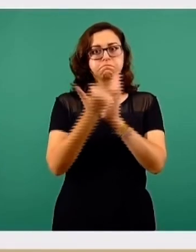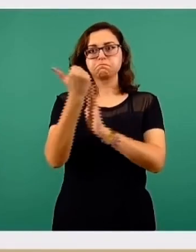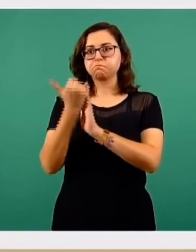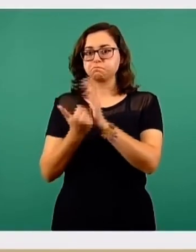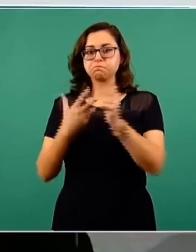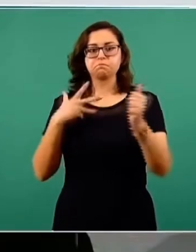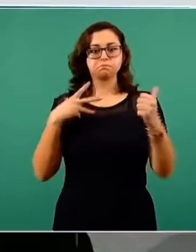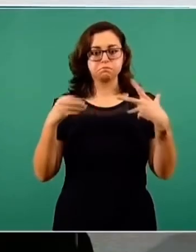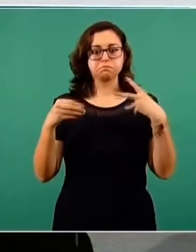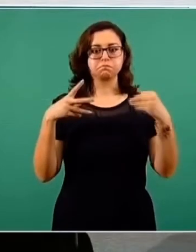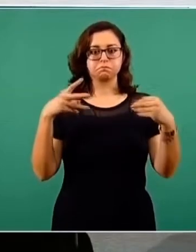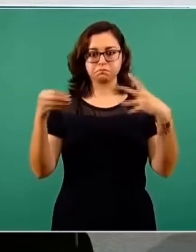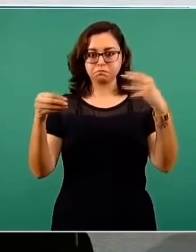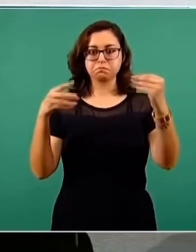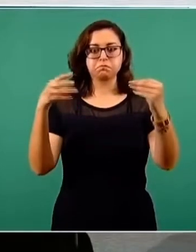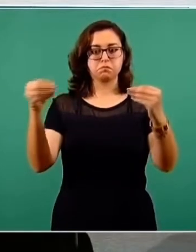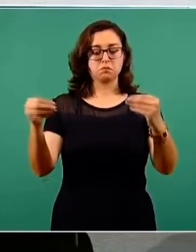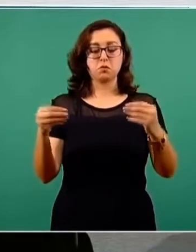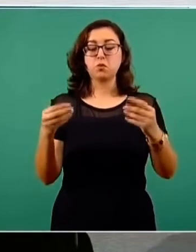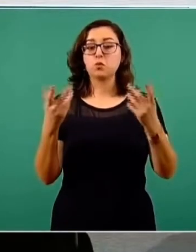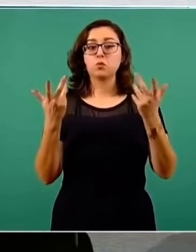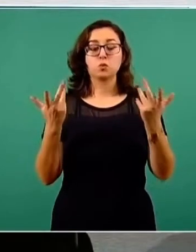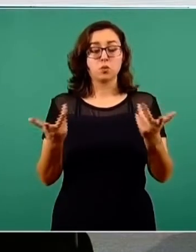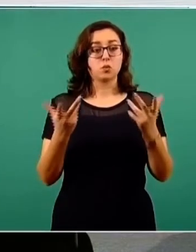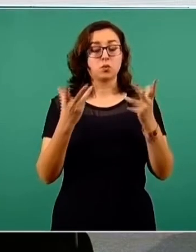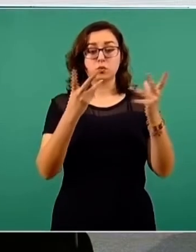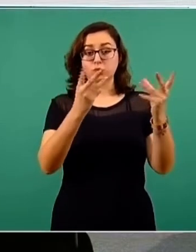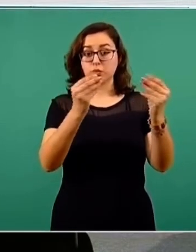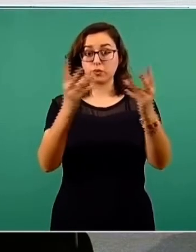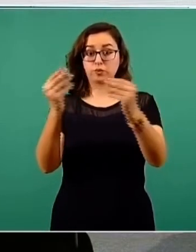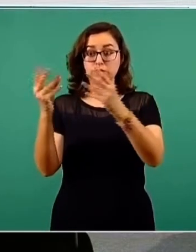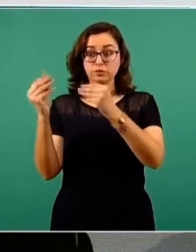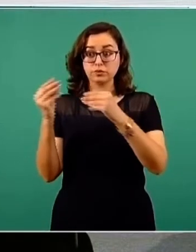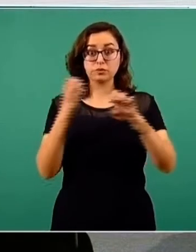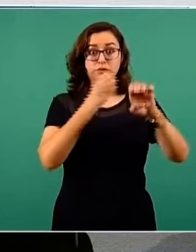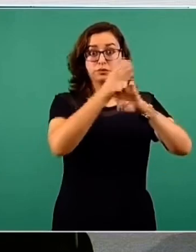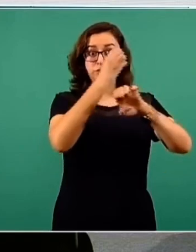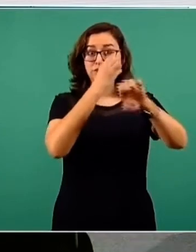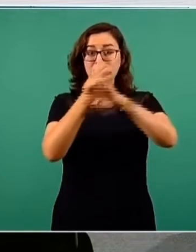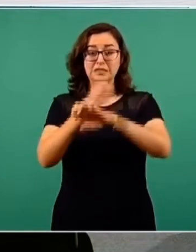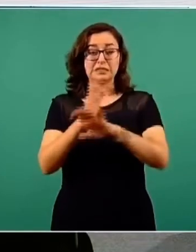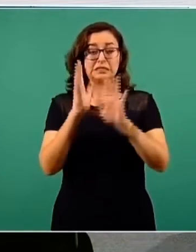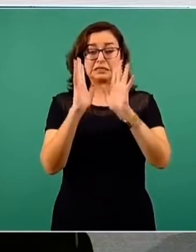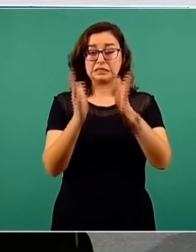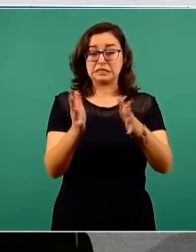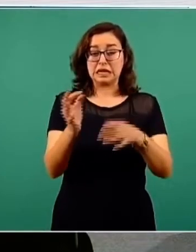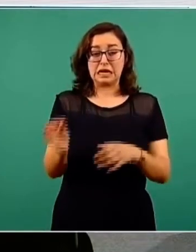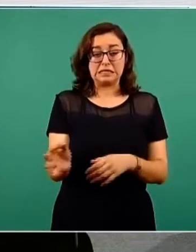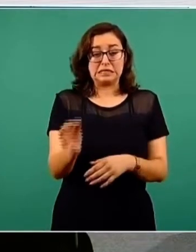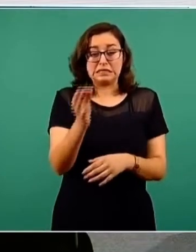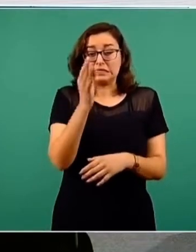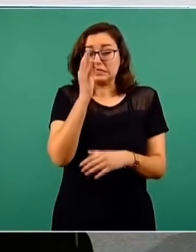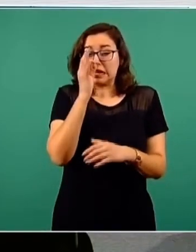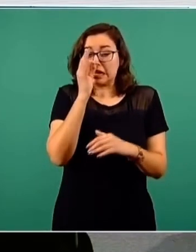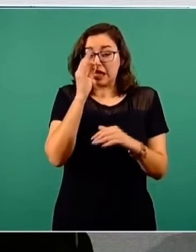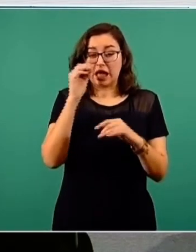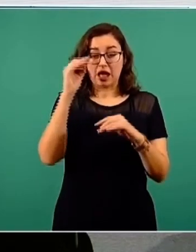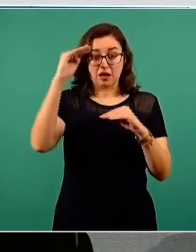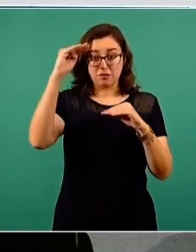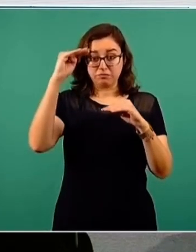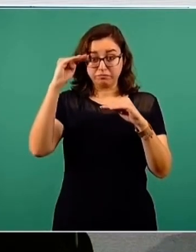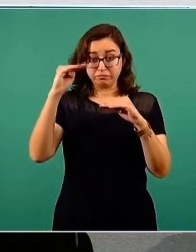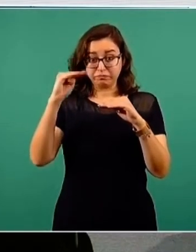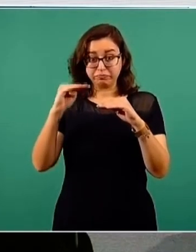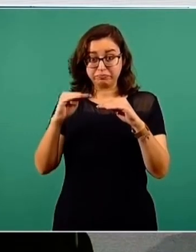El Valle, en muchas entidades estamos muy cerca del riesgo basal, del riesgo